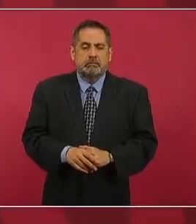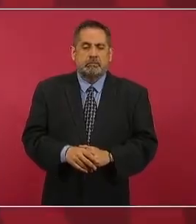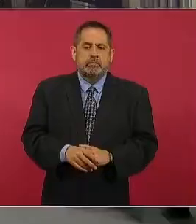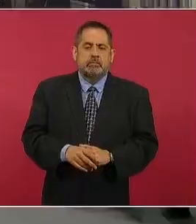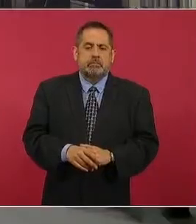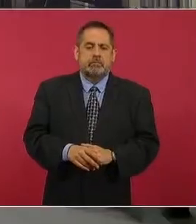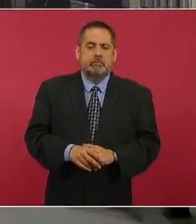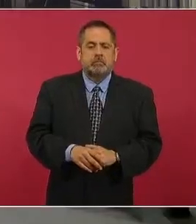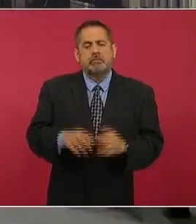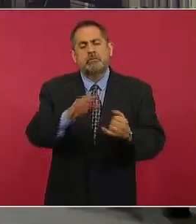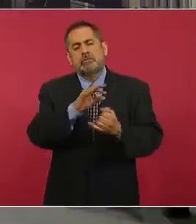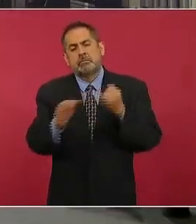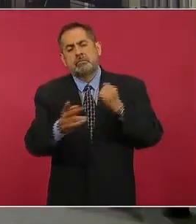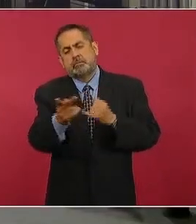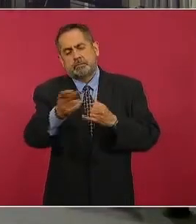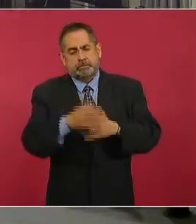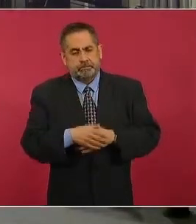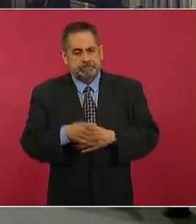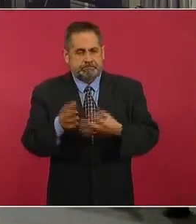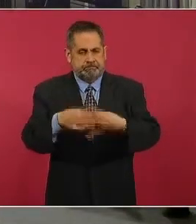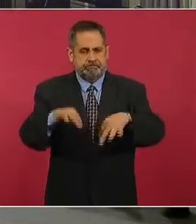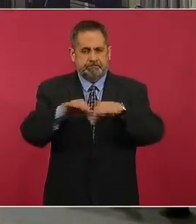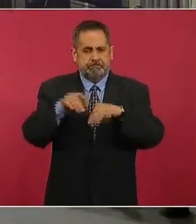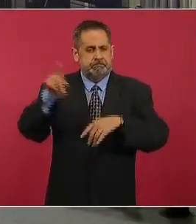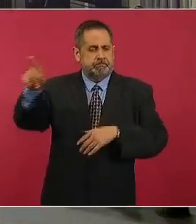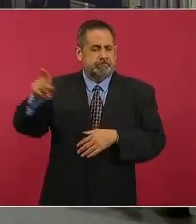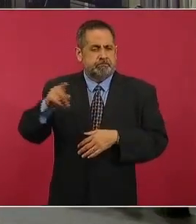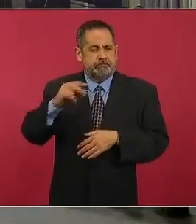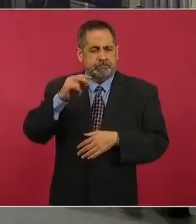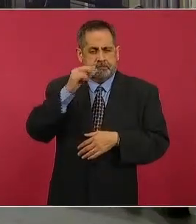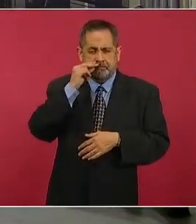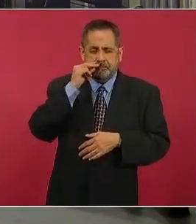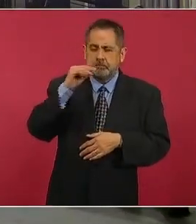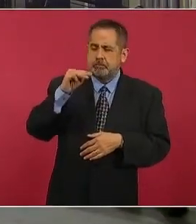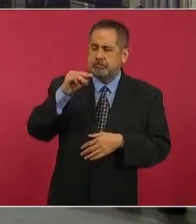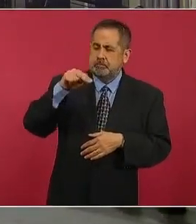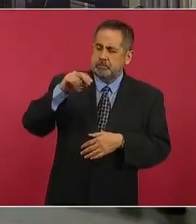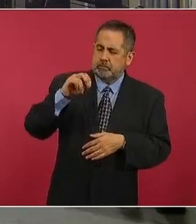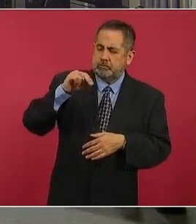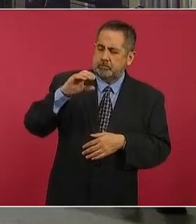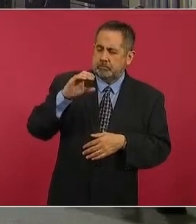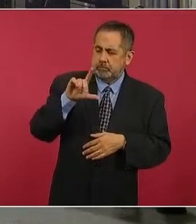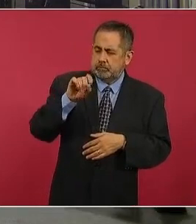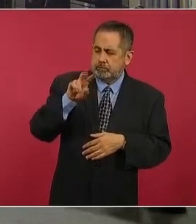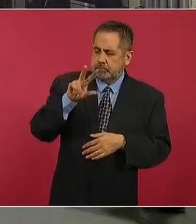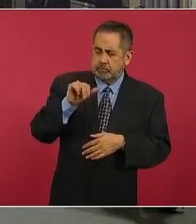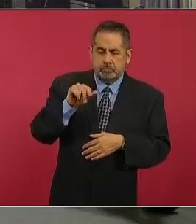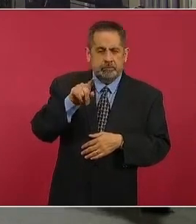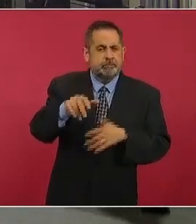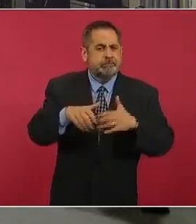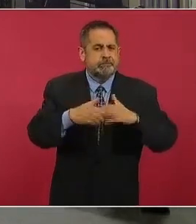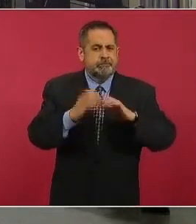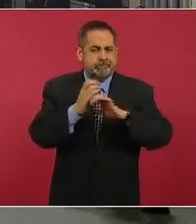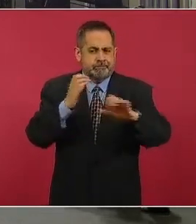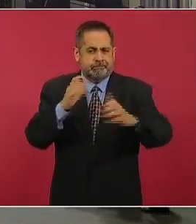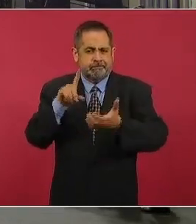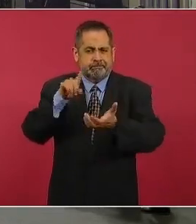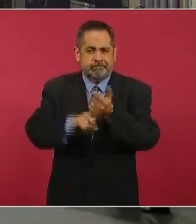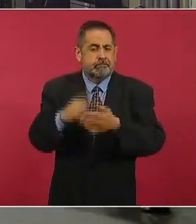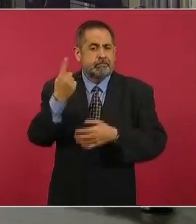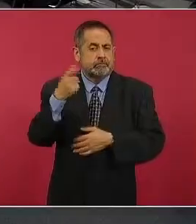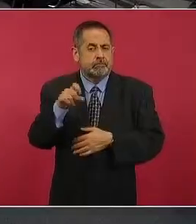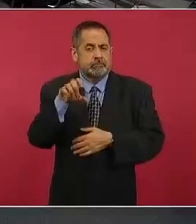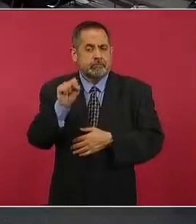ya por último presidente nada más por la importancia de lo que sucedió en Monclova el hallazgo de esta caja de trailer con 160